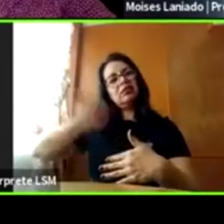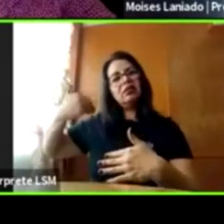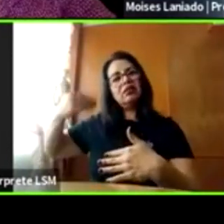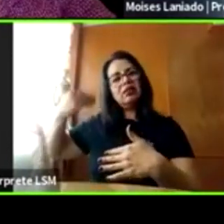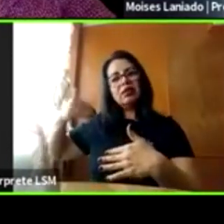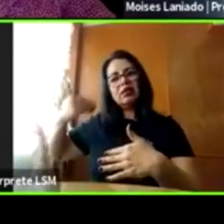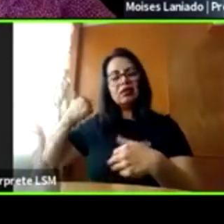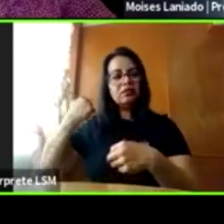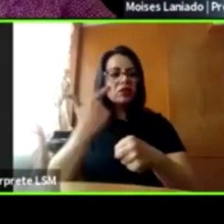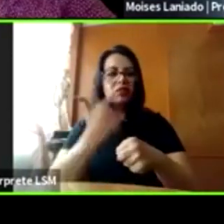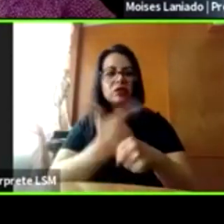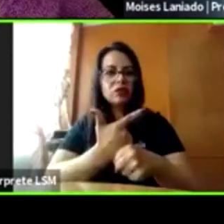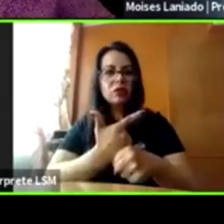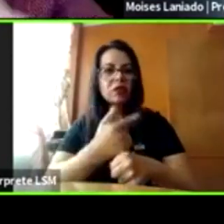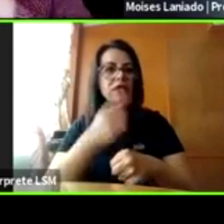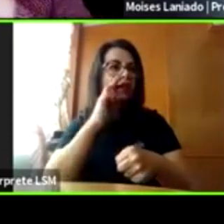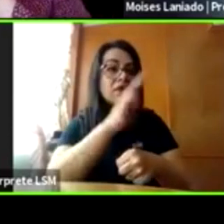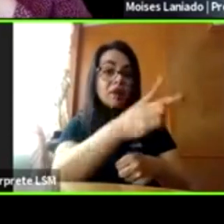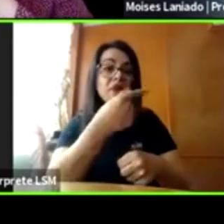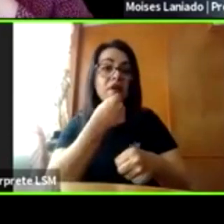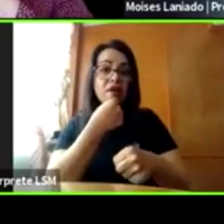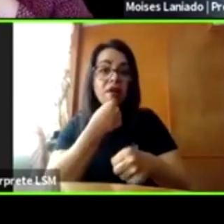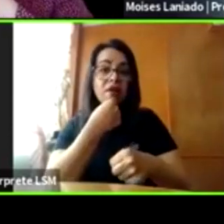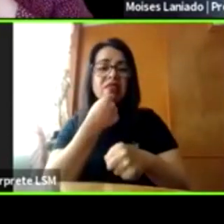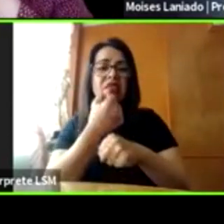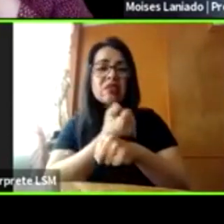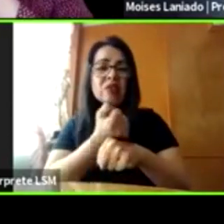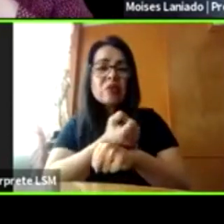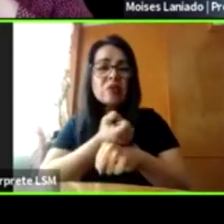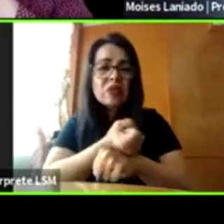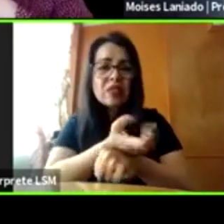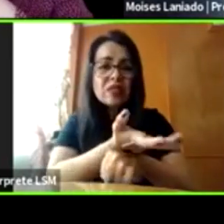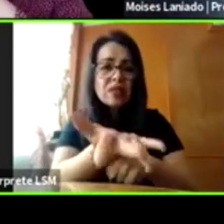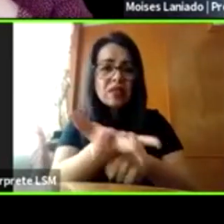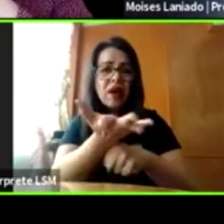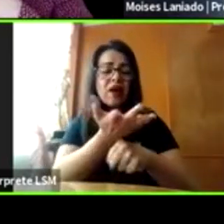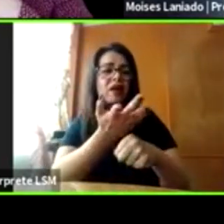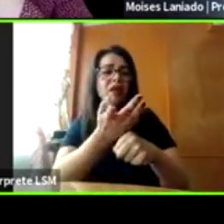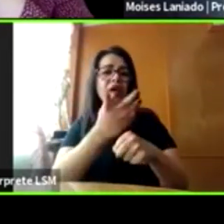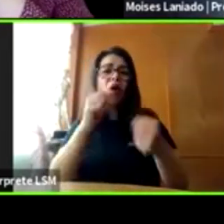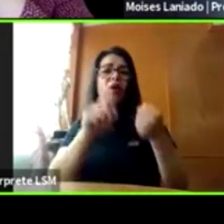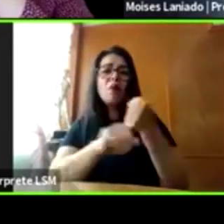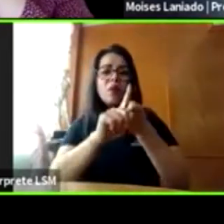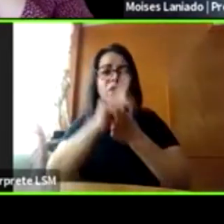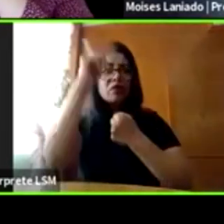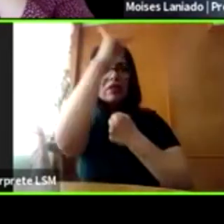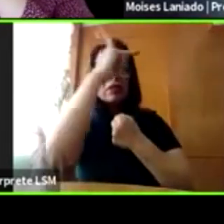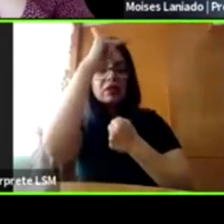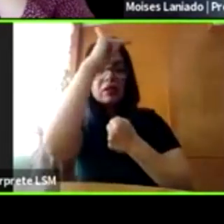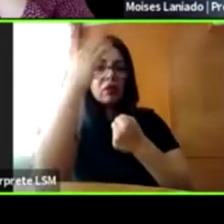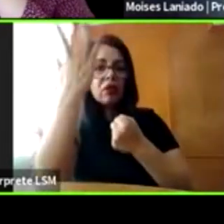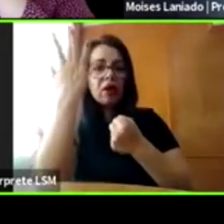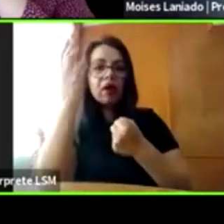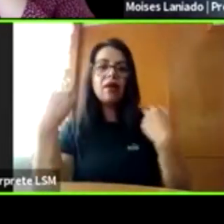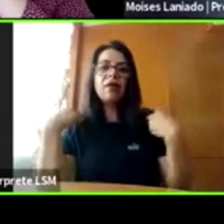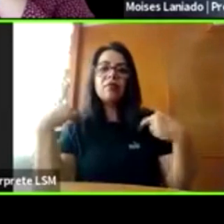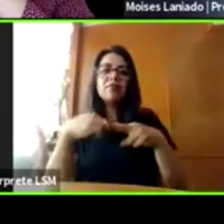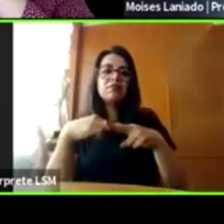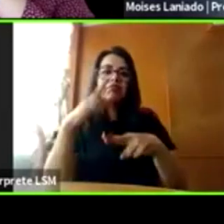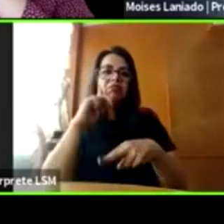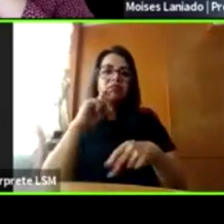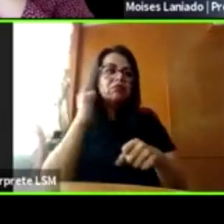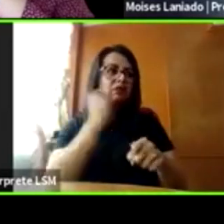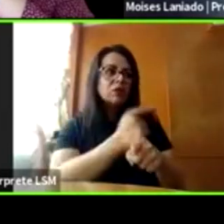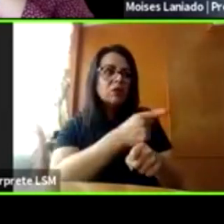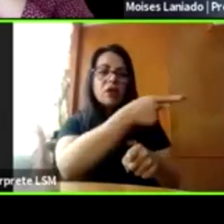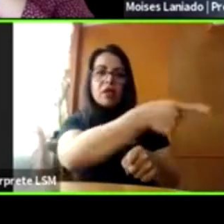frecuentemente, herido y con muchos problemas psicológicos. La maestra no se dio cuenta que había sufrido de abuso sexual